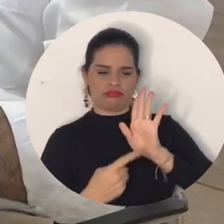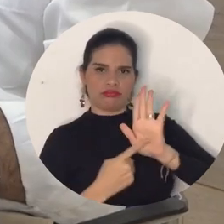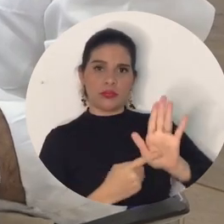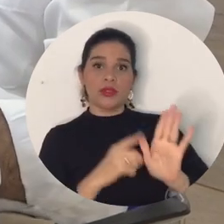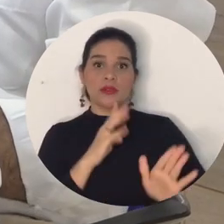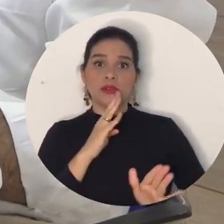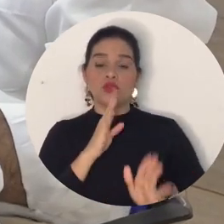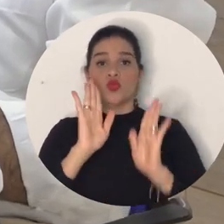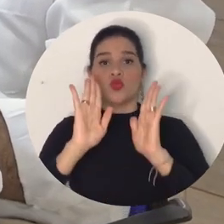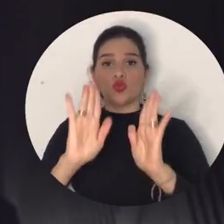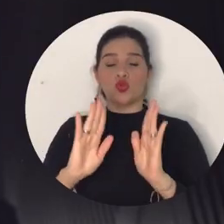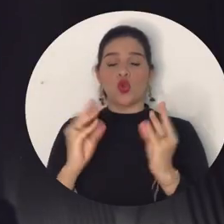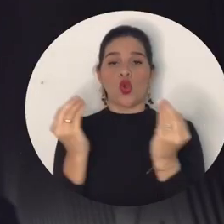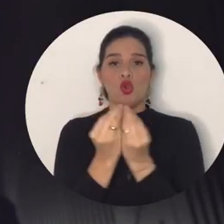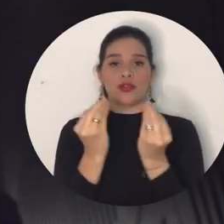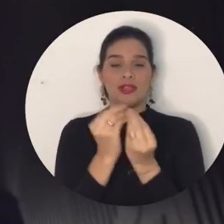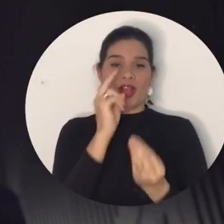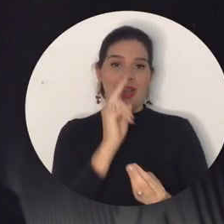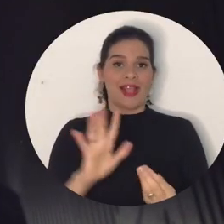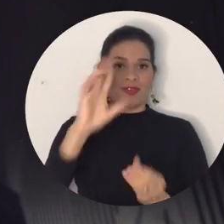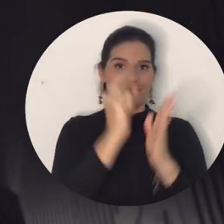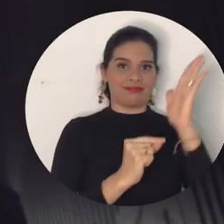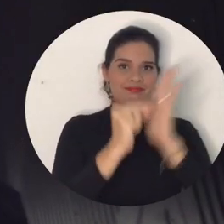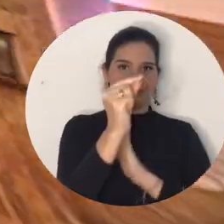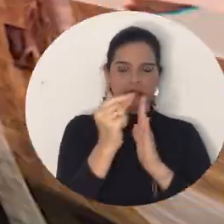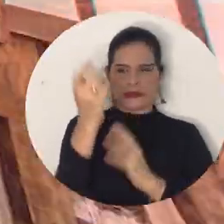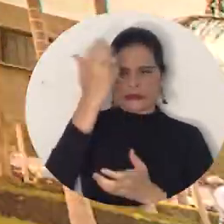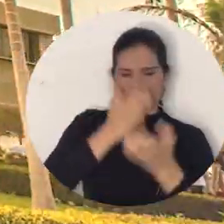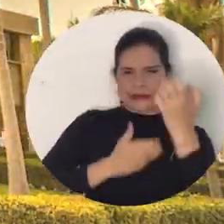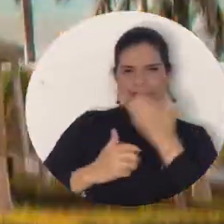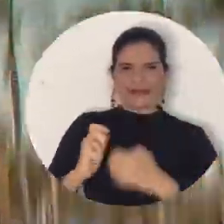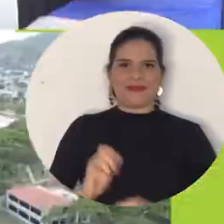visita de pares designados por el Consejo Nacional de Acreditación.